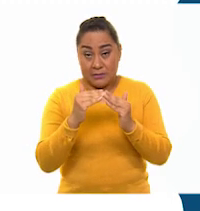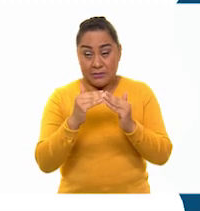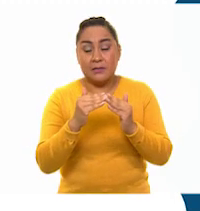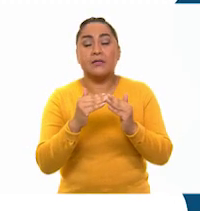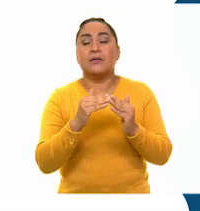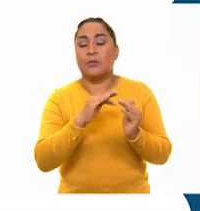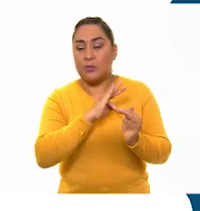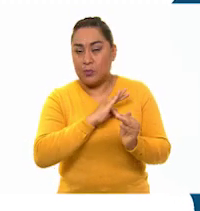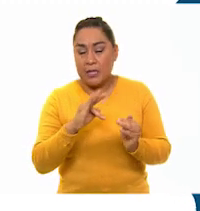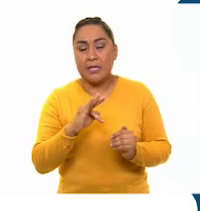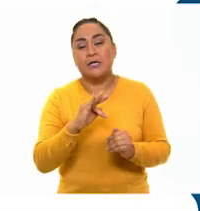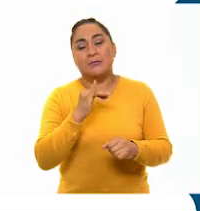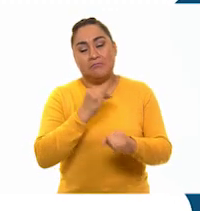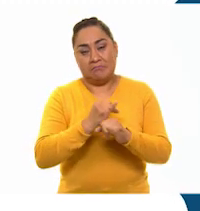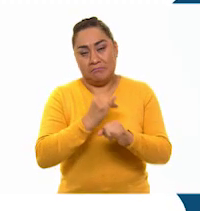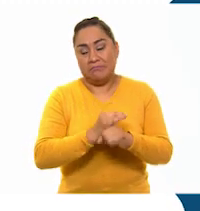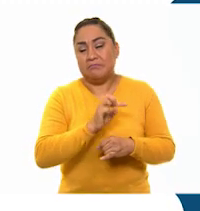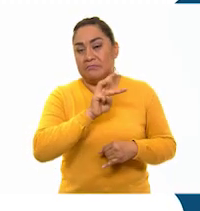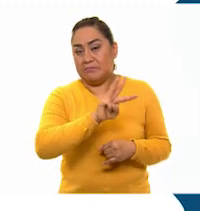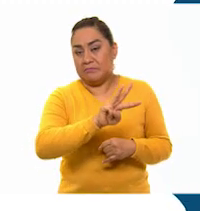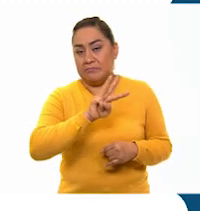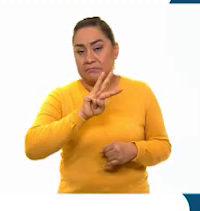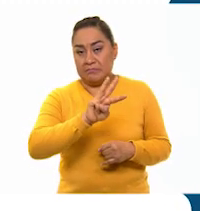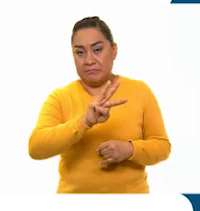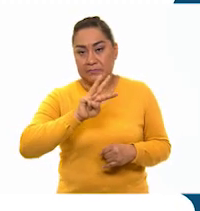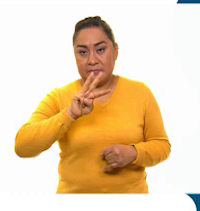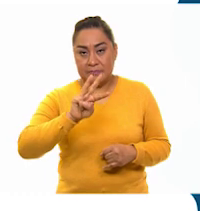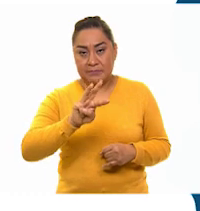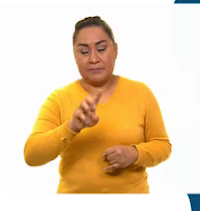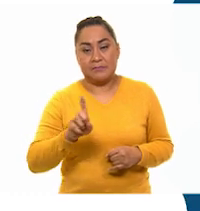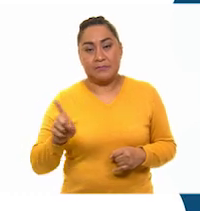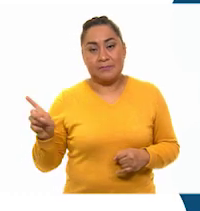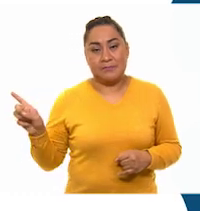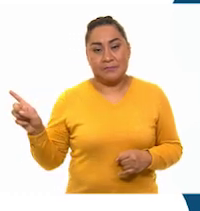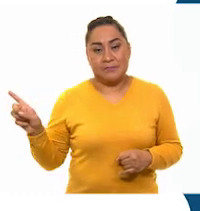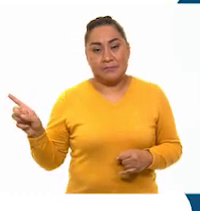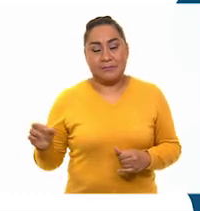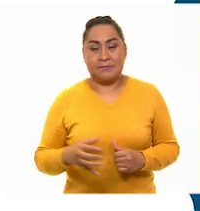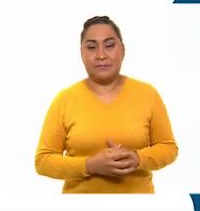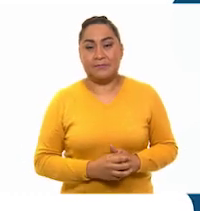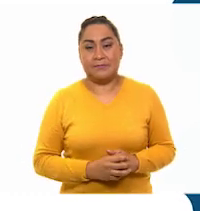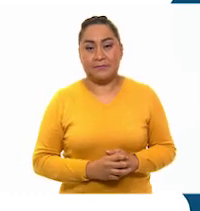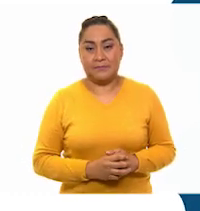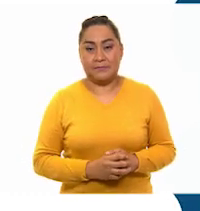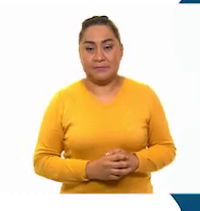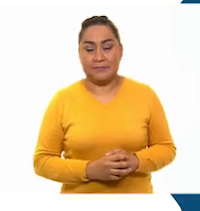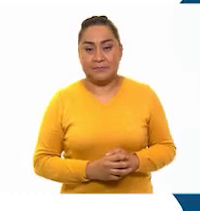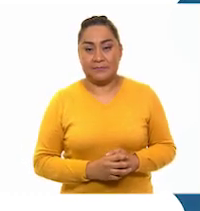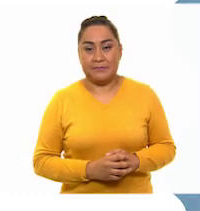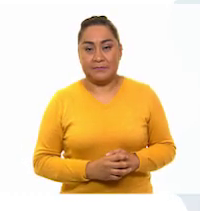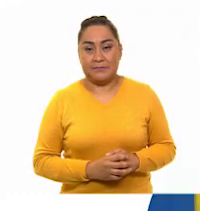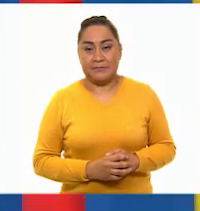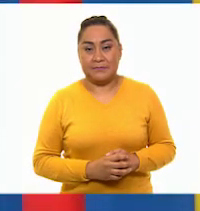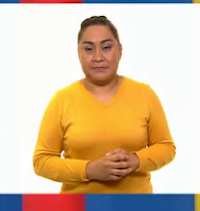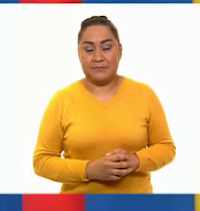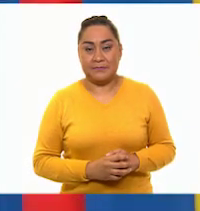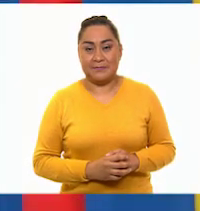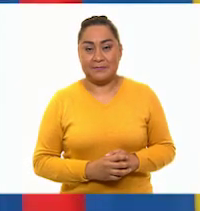Aprende en Casa los puedes encontrar en la siguiente liga aprendeencasa.cep.gov.mx